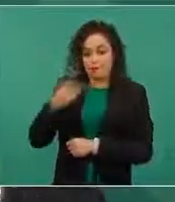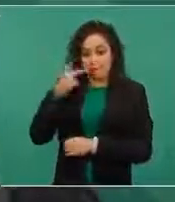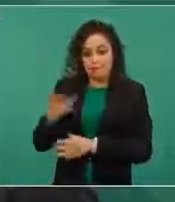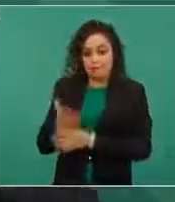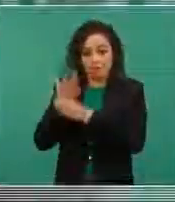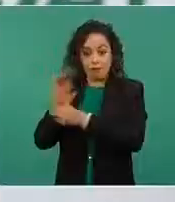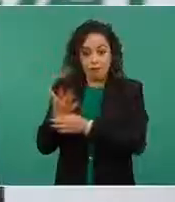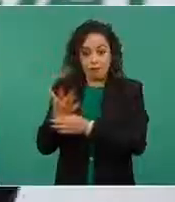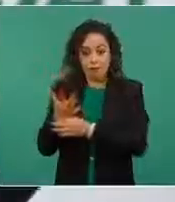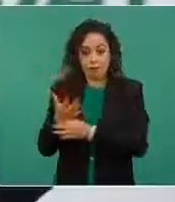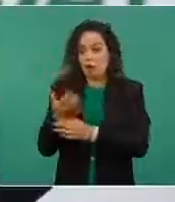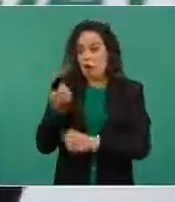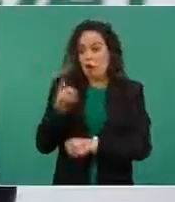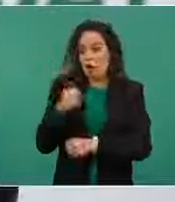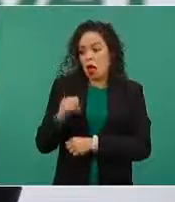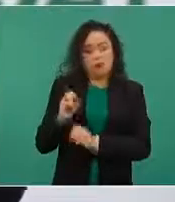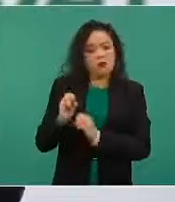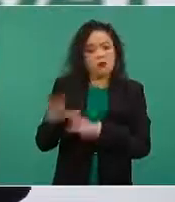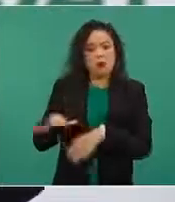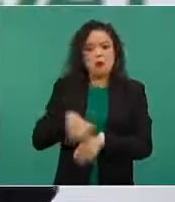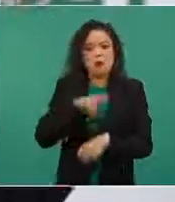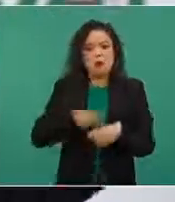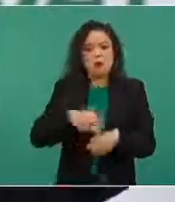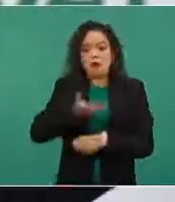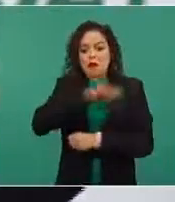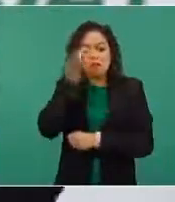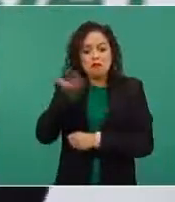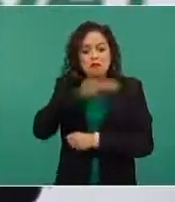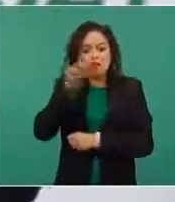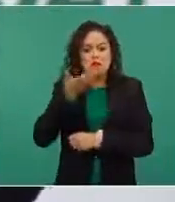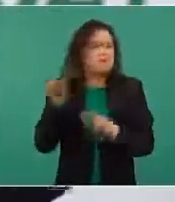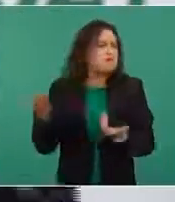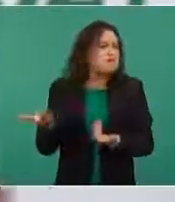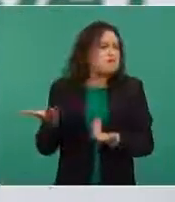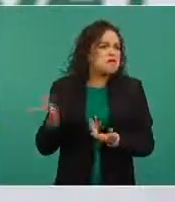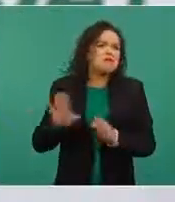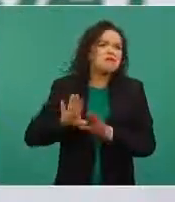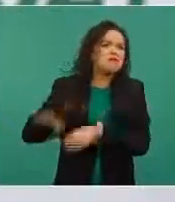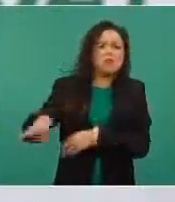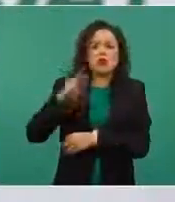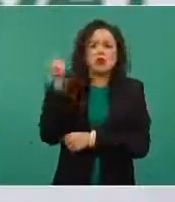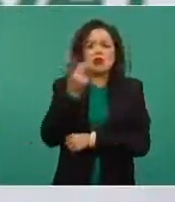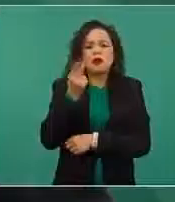es, esa es la situación habitual, la normal, no se debería de discutir, ya lo sabemos.